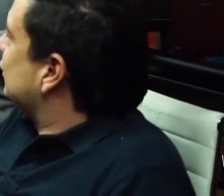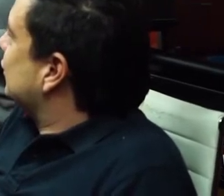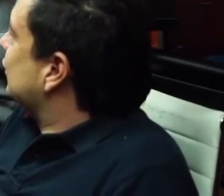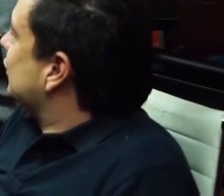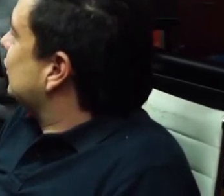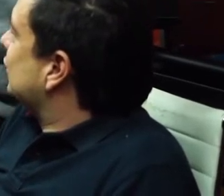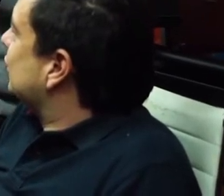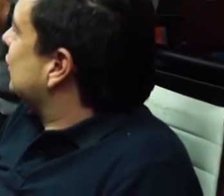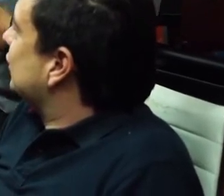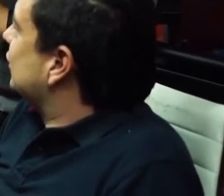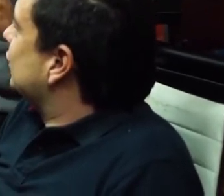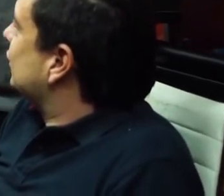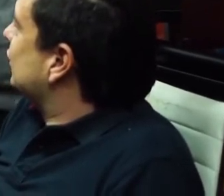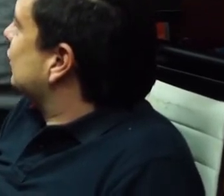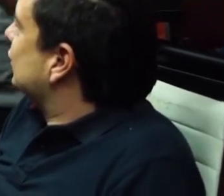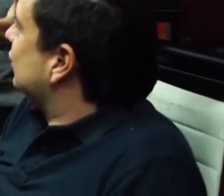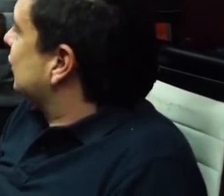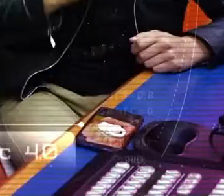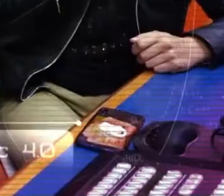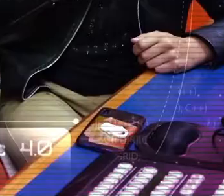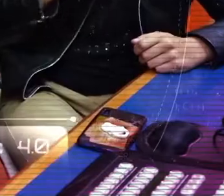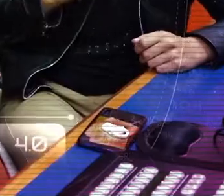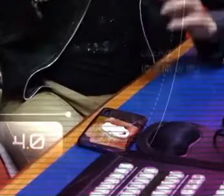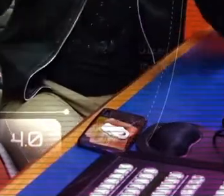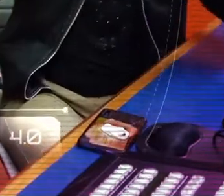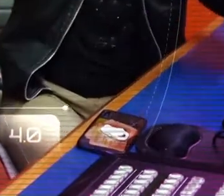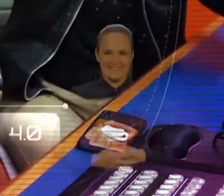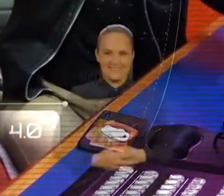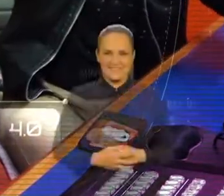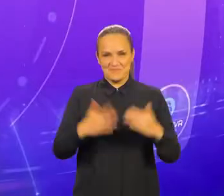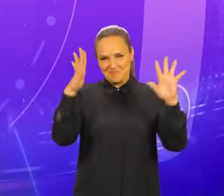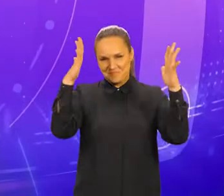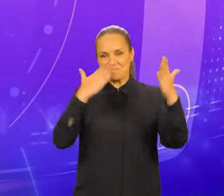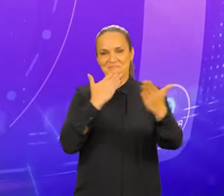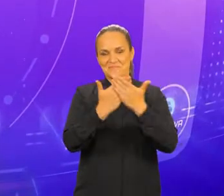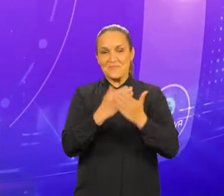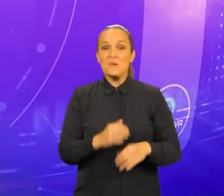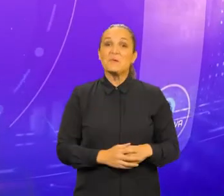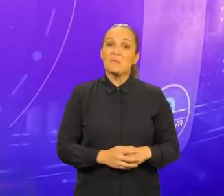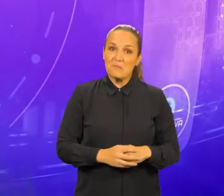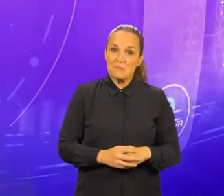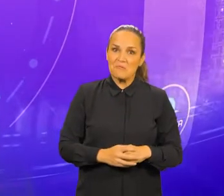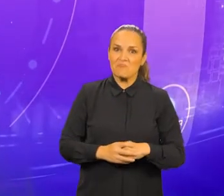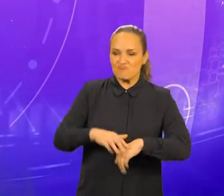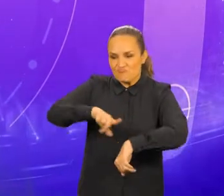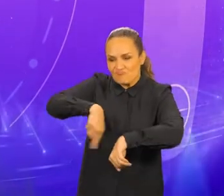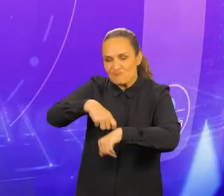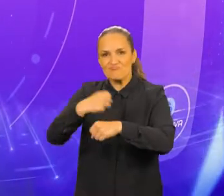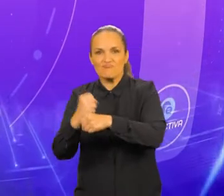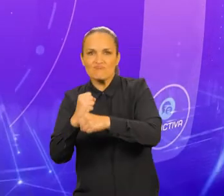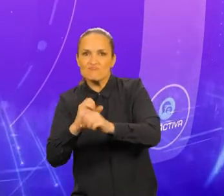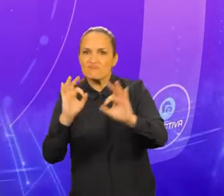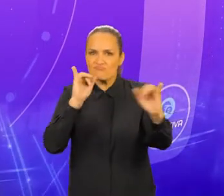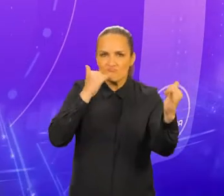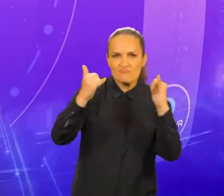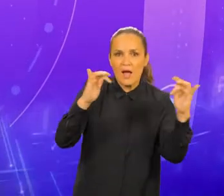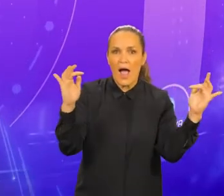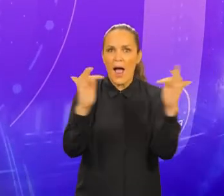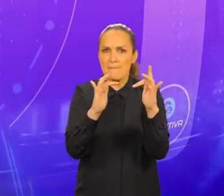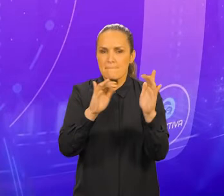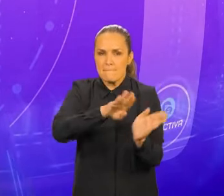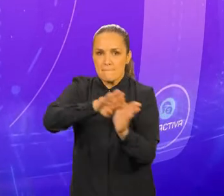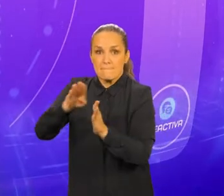No, con mucho gusto y gracias a ustedes por invitarme. Gracias. Han sido unas horas muy productivas, pero queremos seguir